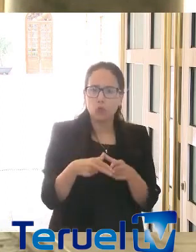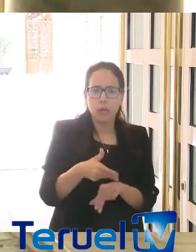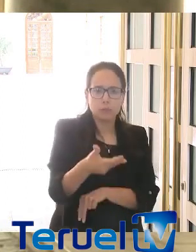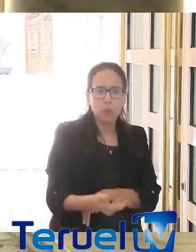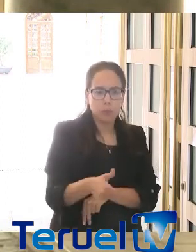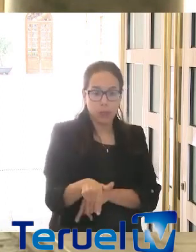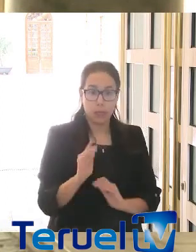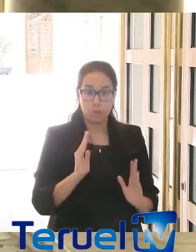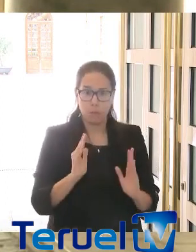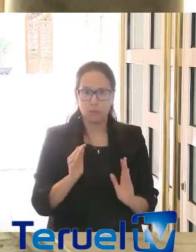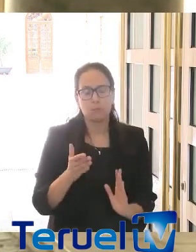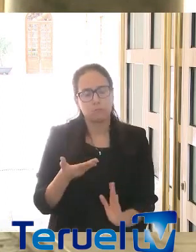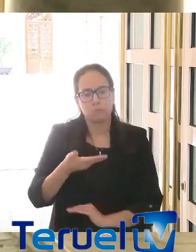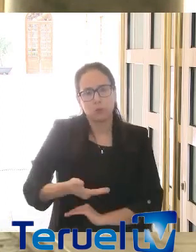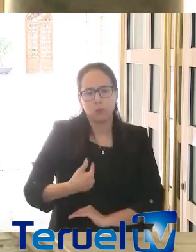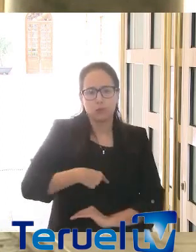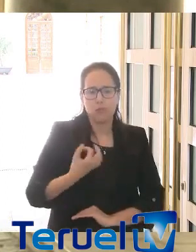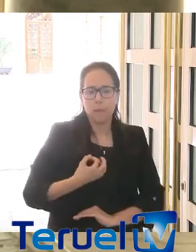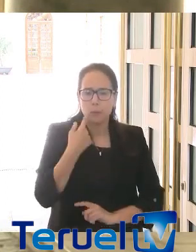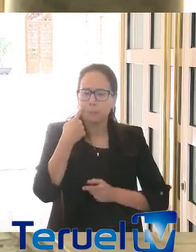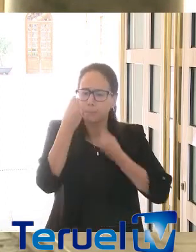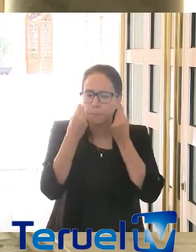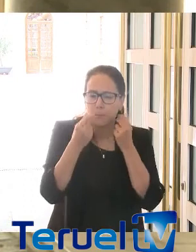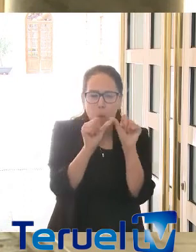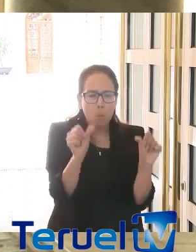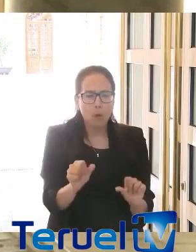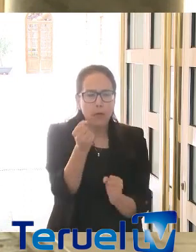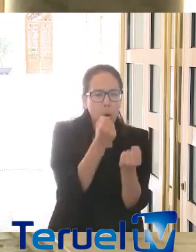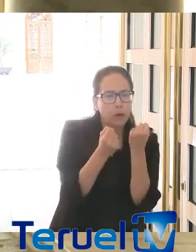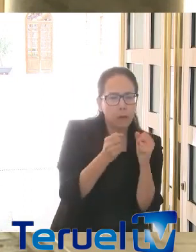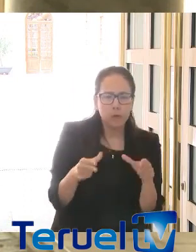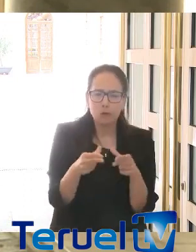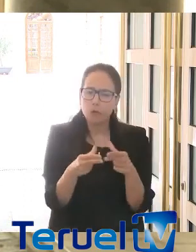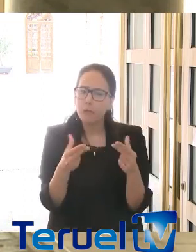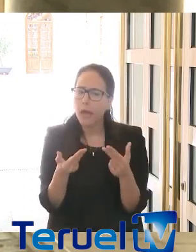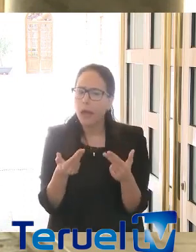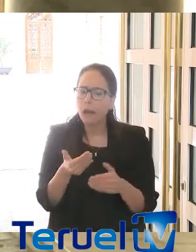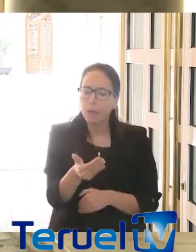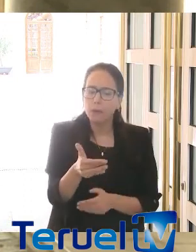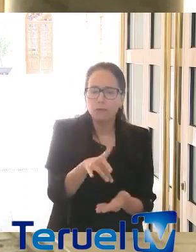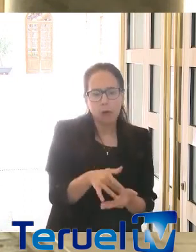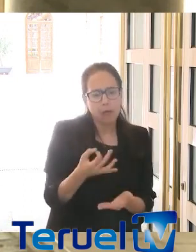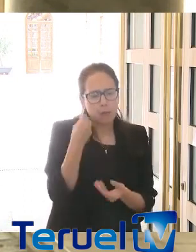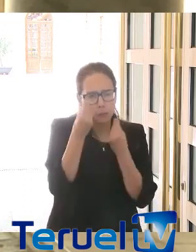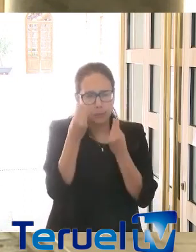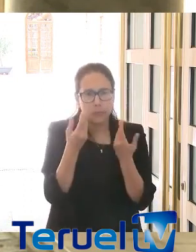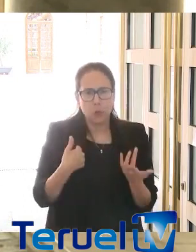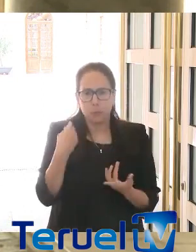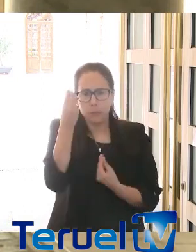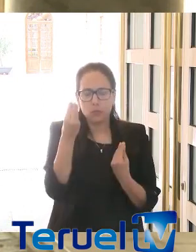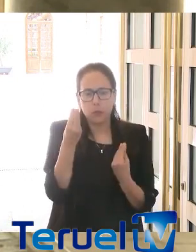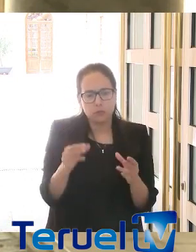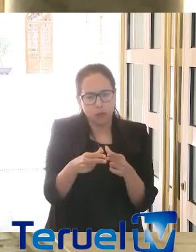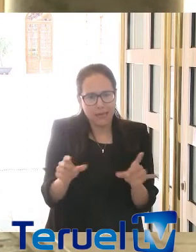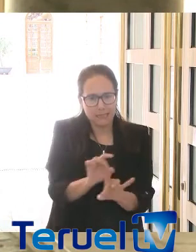y, por supuesto, tenemos que dar una vuelta al nuevo modelo económico y social que nos afrontamos. Yo creo que la situación es clara y creo que hay una buena